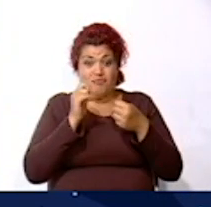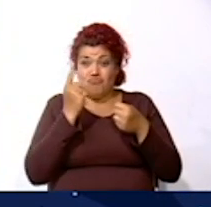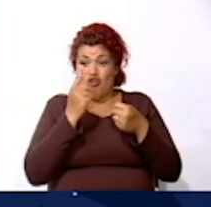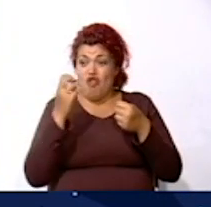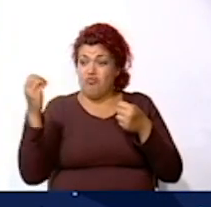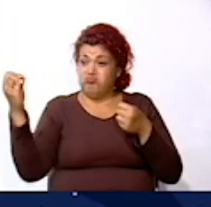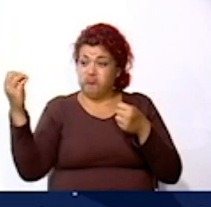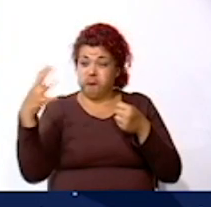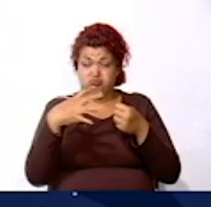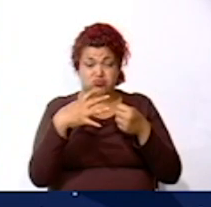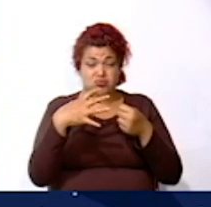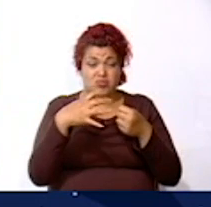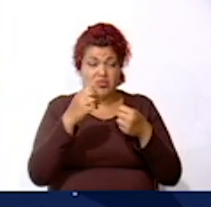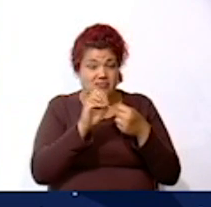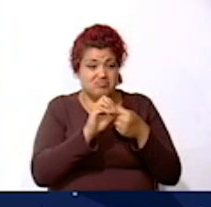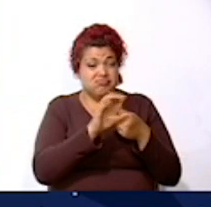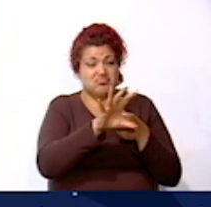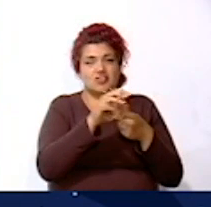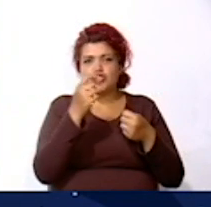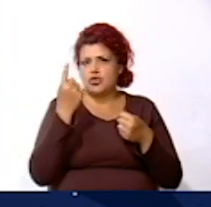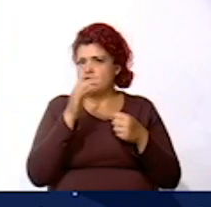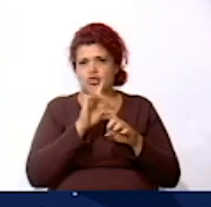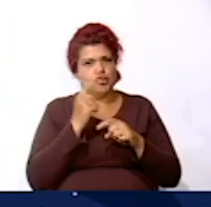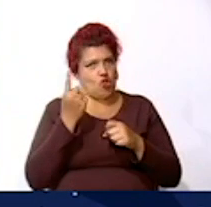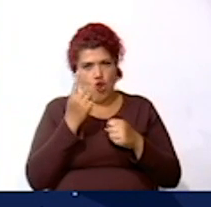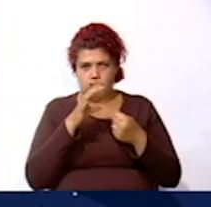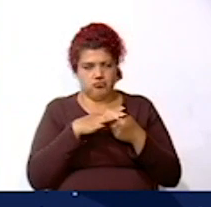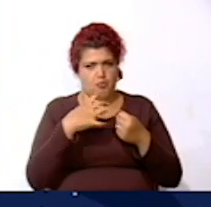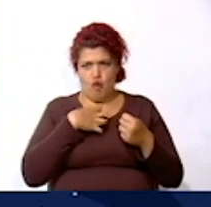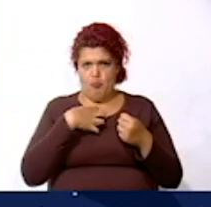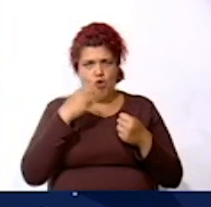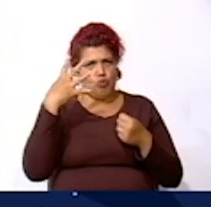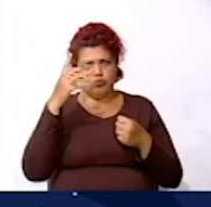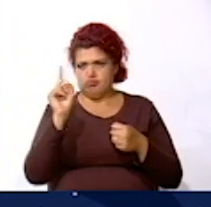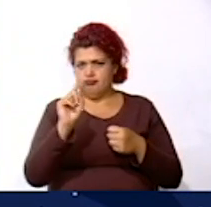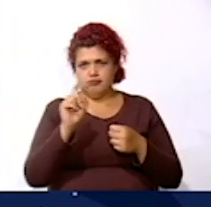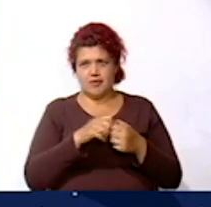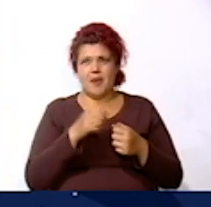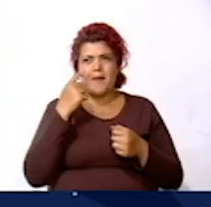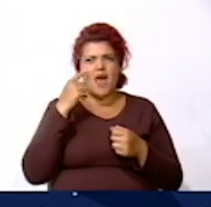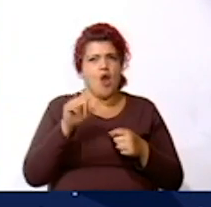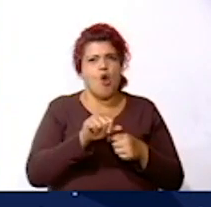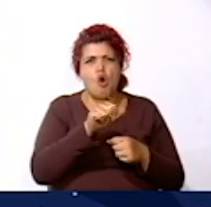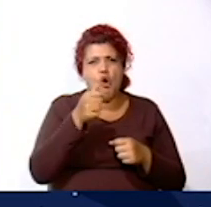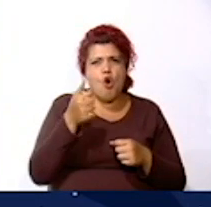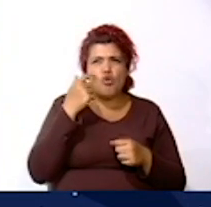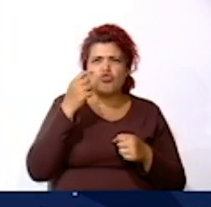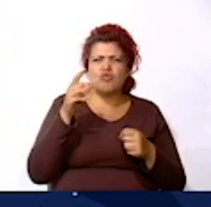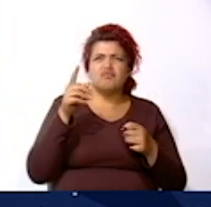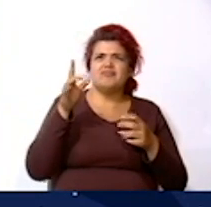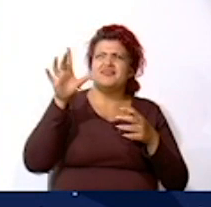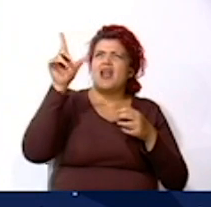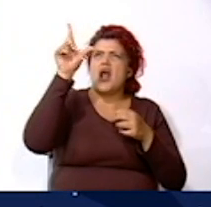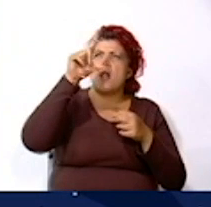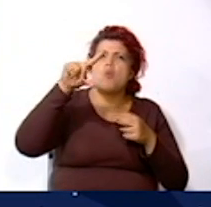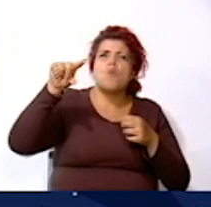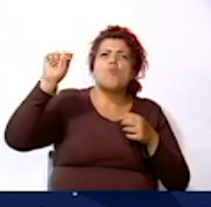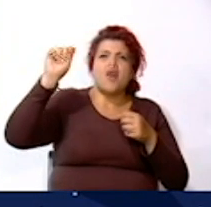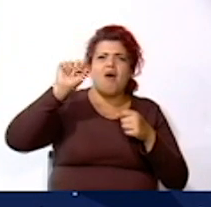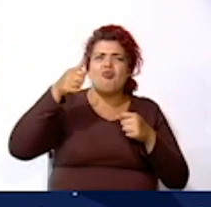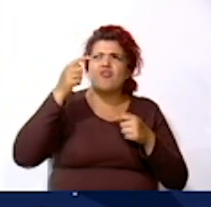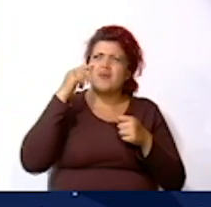da el sol Otro de los cuerpos celestes que tenemos ahí Es el satélite natural o la luna